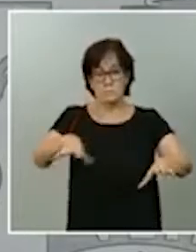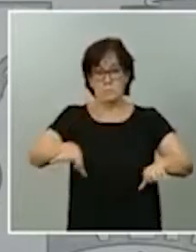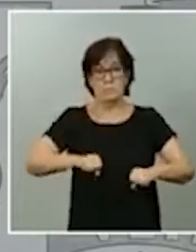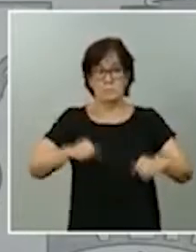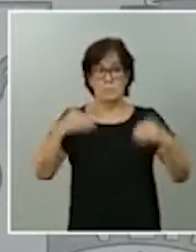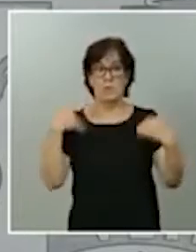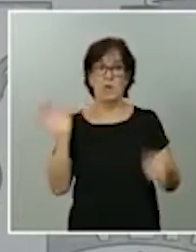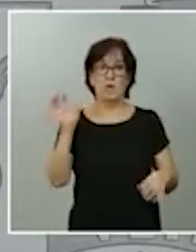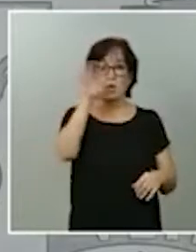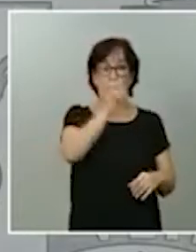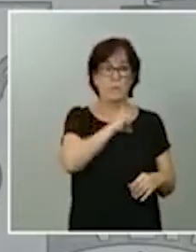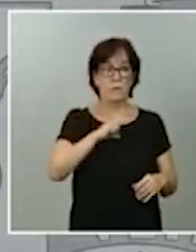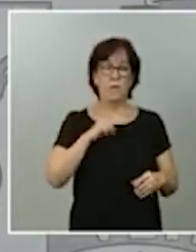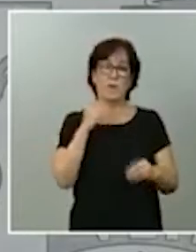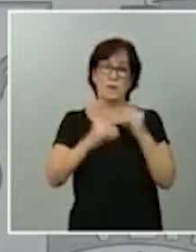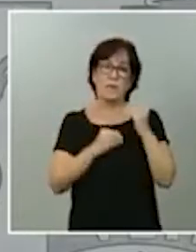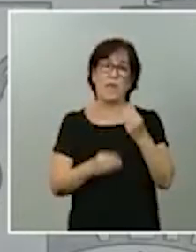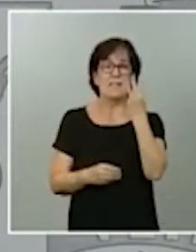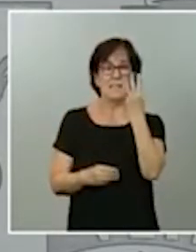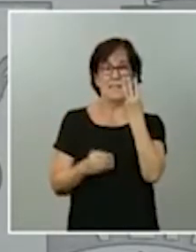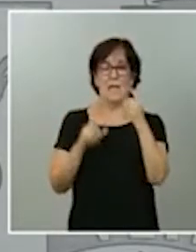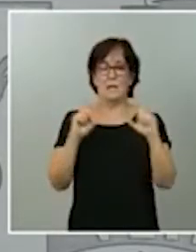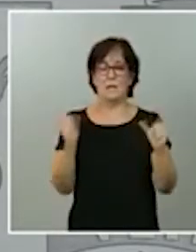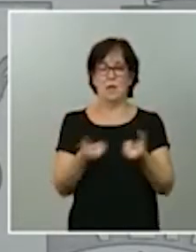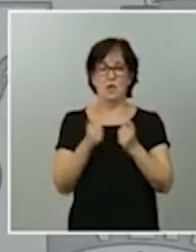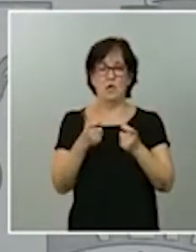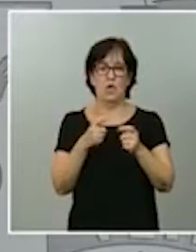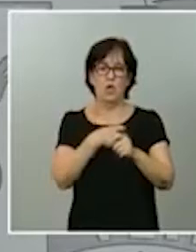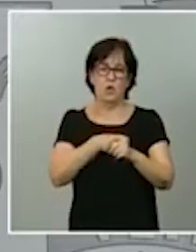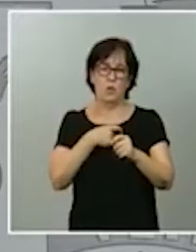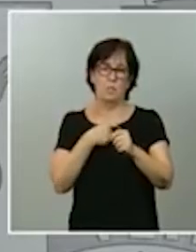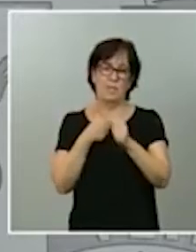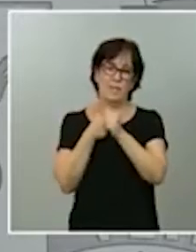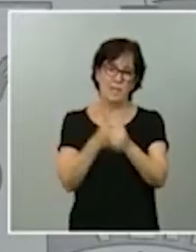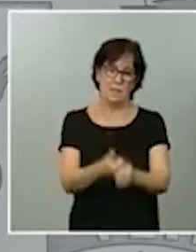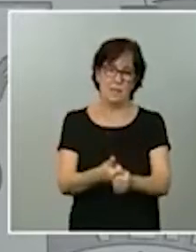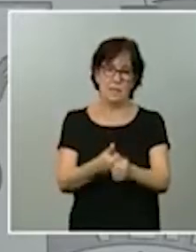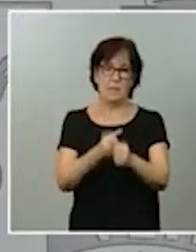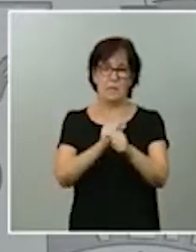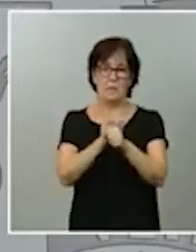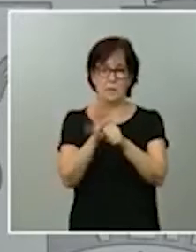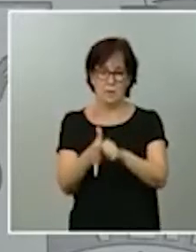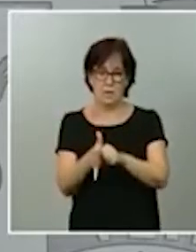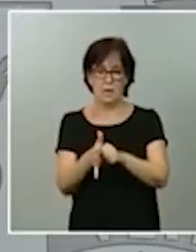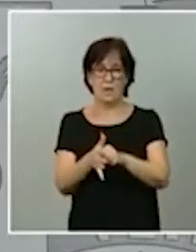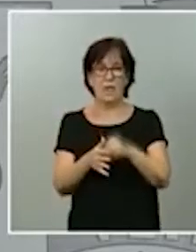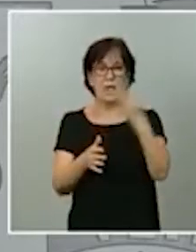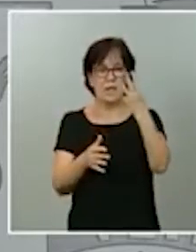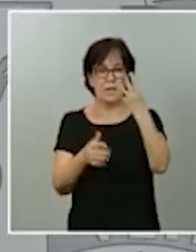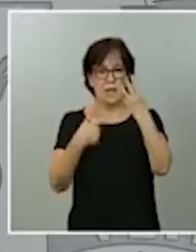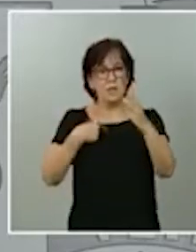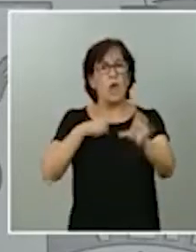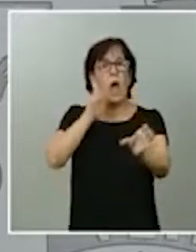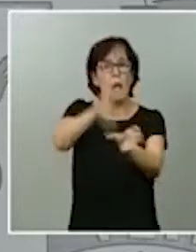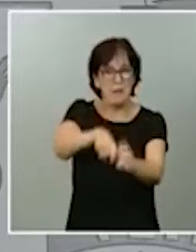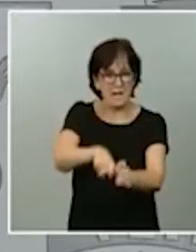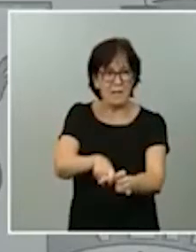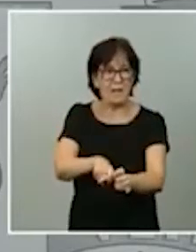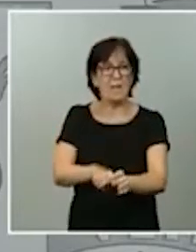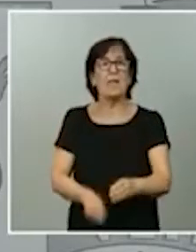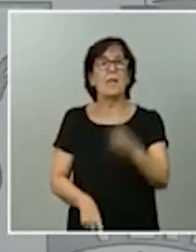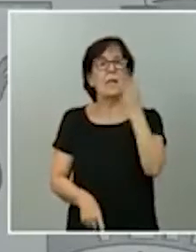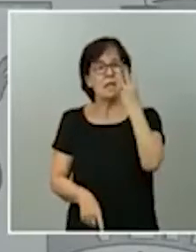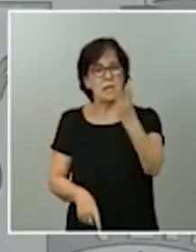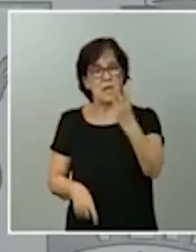autónomas, pues se celebrado tres reuniones del comité de seguimiento de la COVID-19, en las tres he participado, y otras tres de su comité